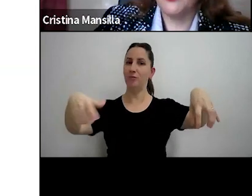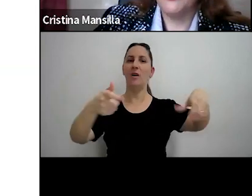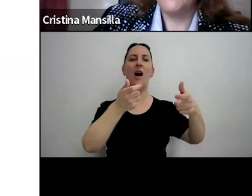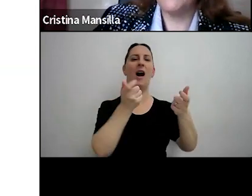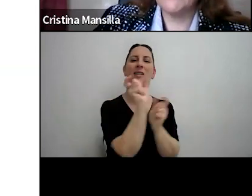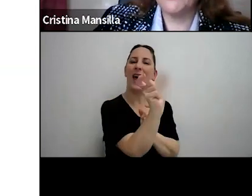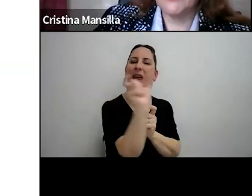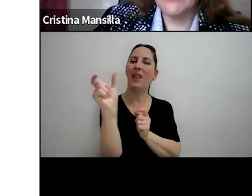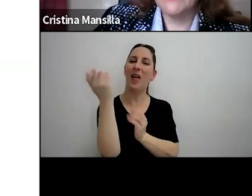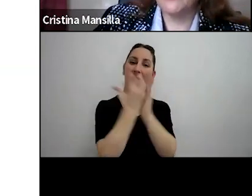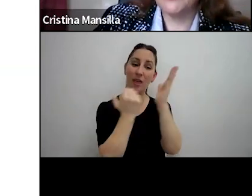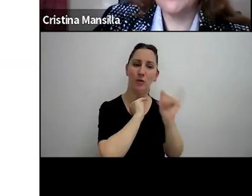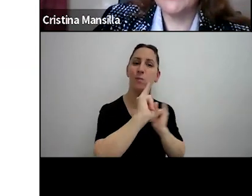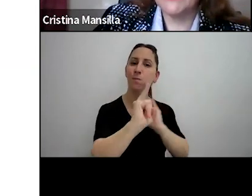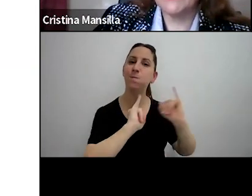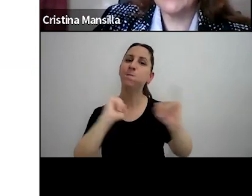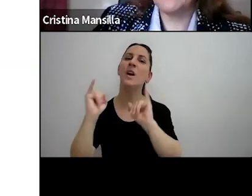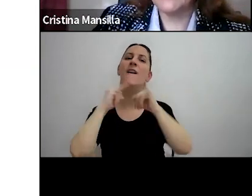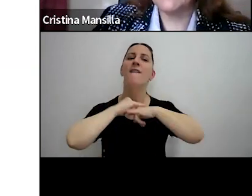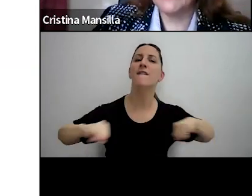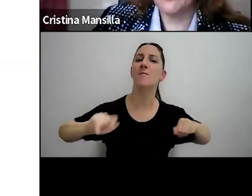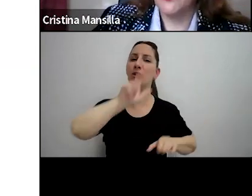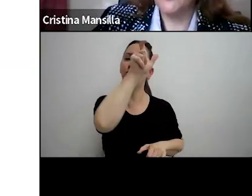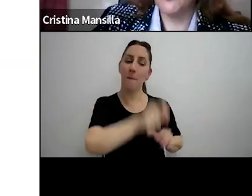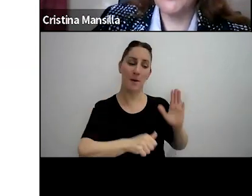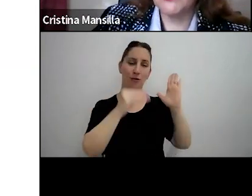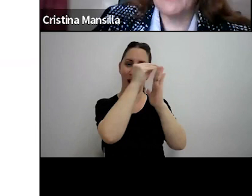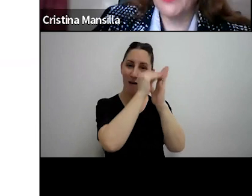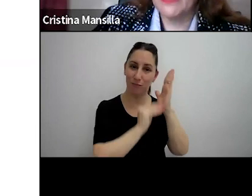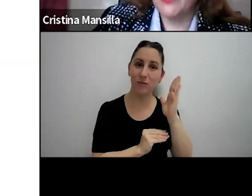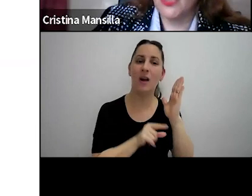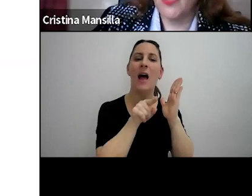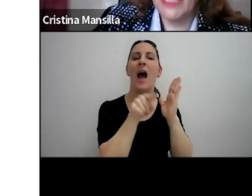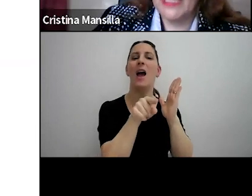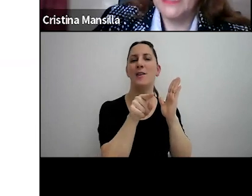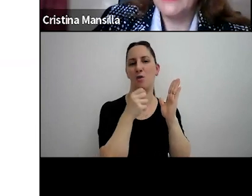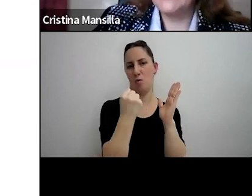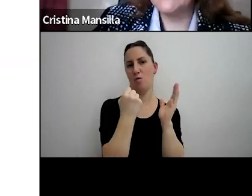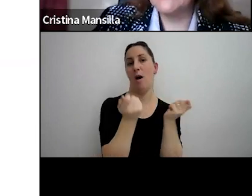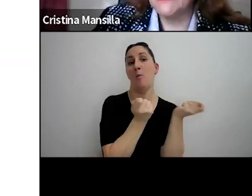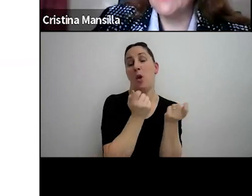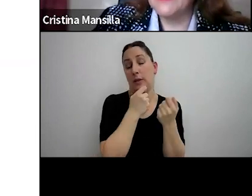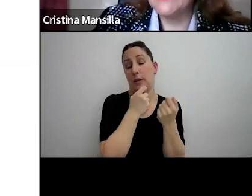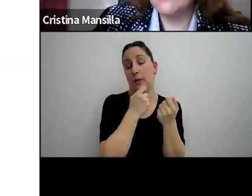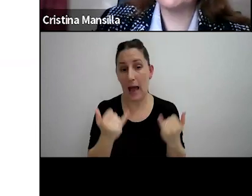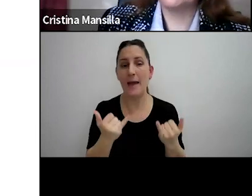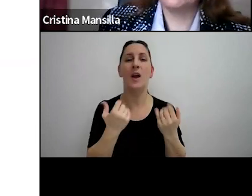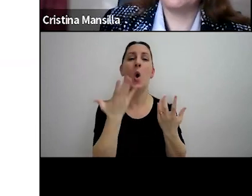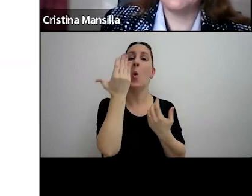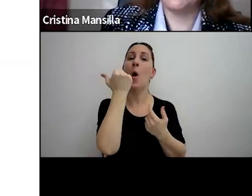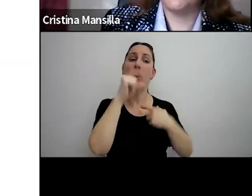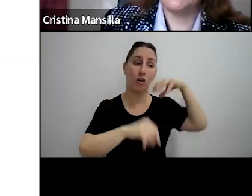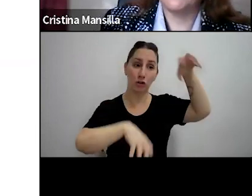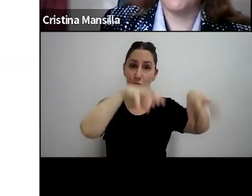de débito los datos de cada contribuyente del régimen de reintero como sus apoderados si lo hubiere las entidades financieras